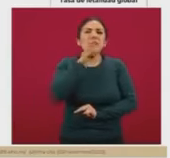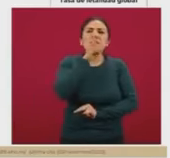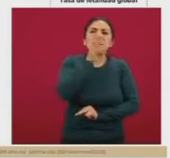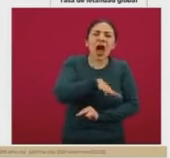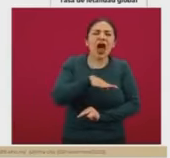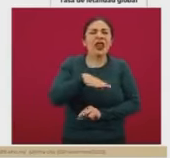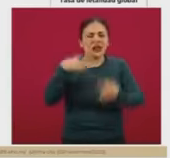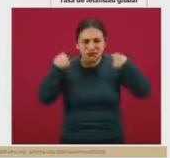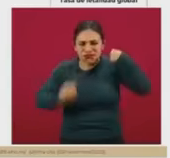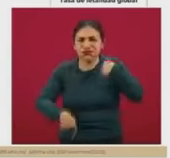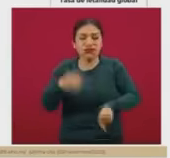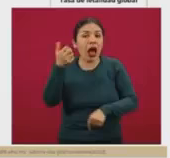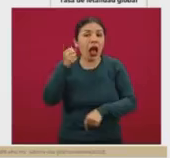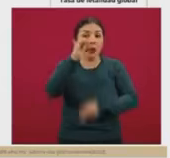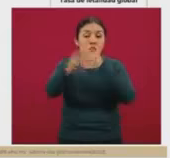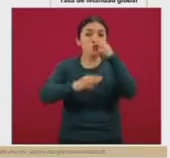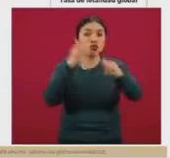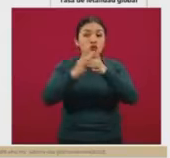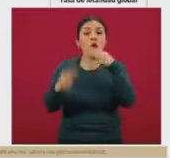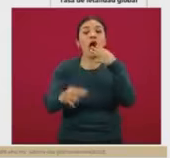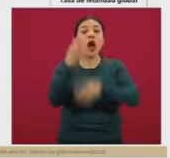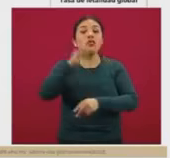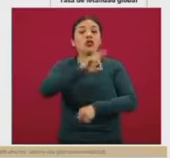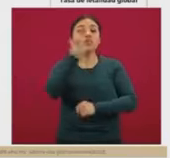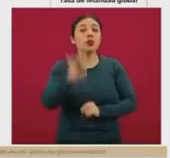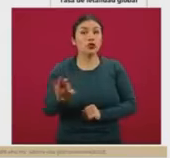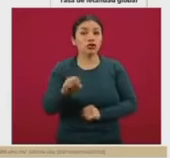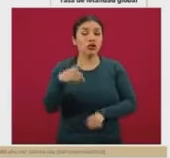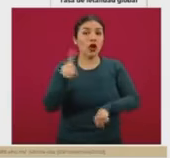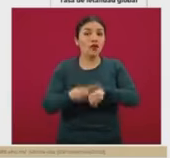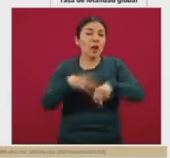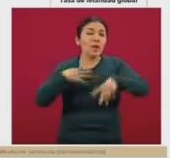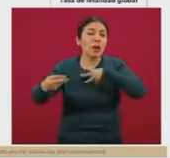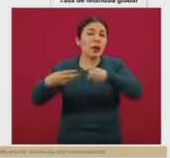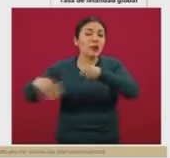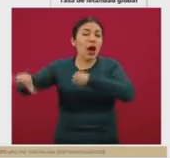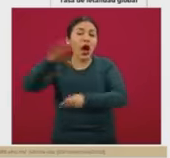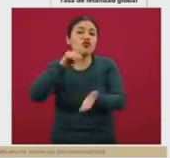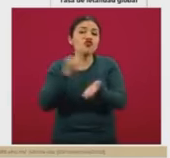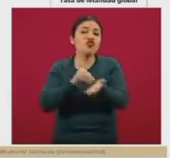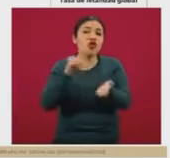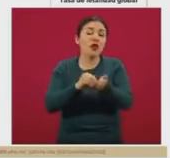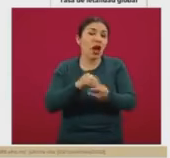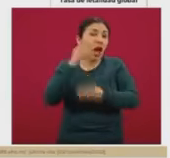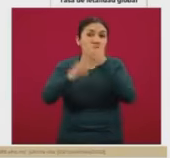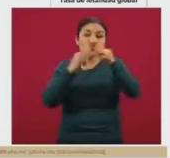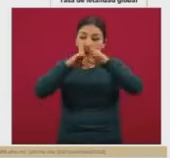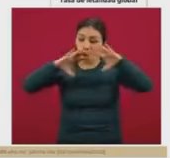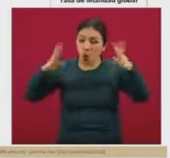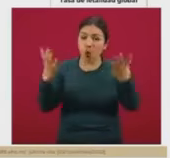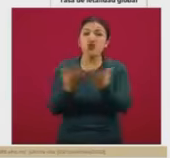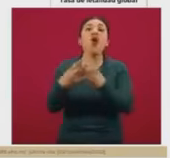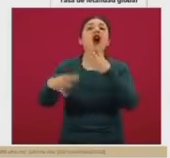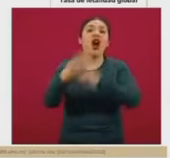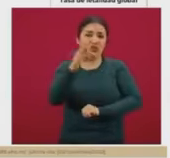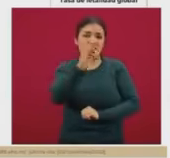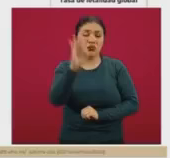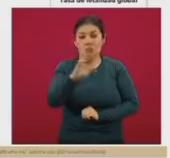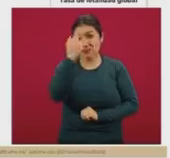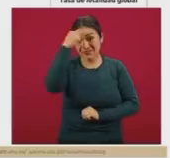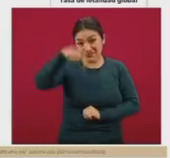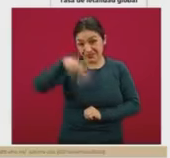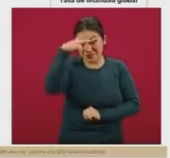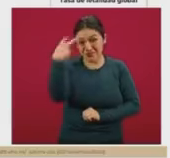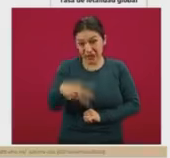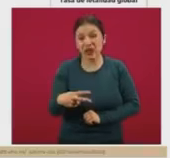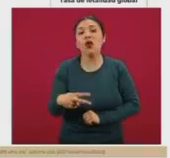todo el mundo, es 14% la pandemia activa a nivel mundial, recordando que en México